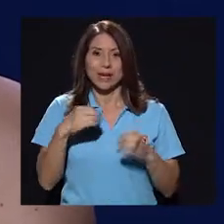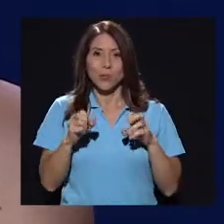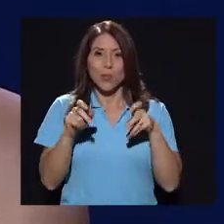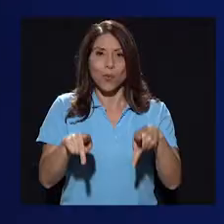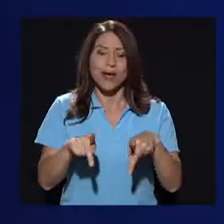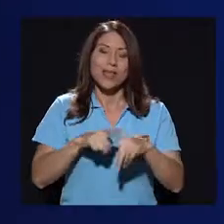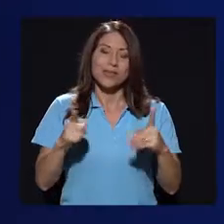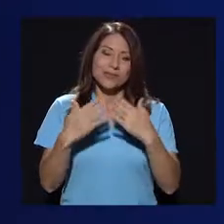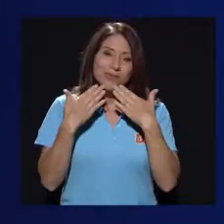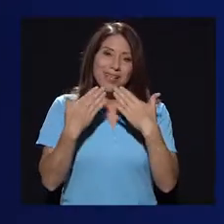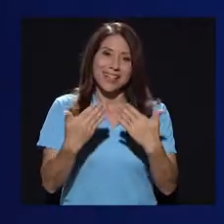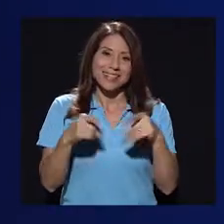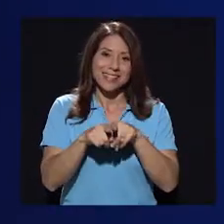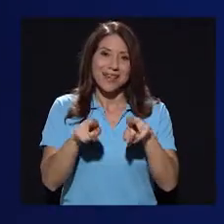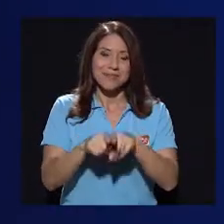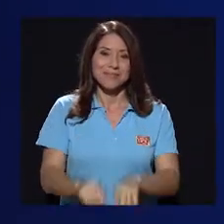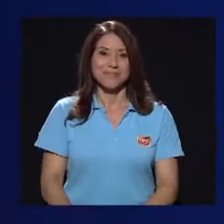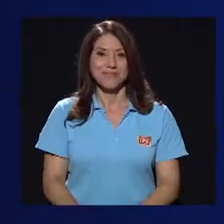oportunidad.